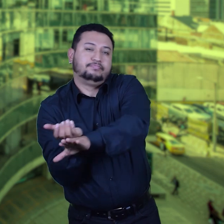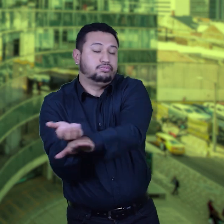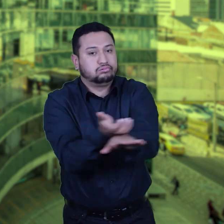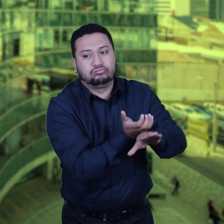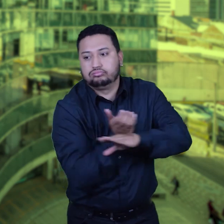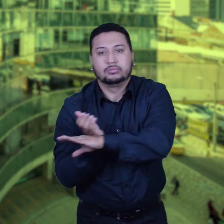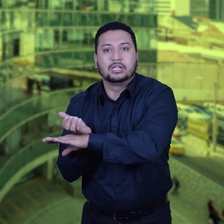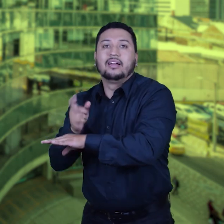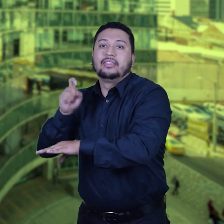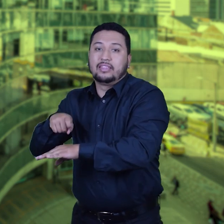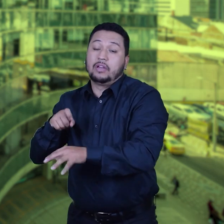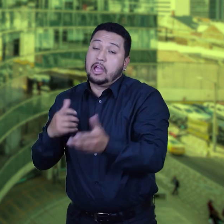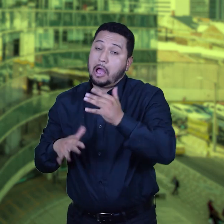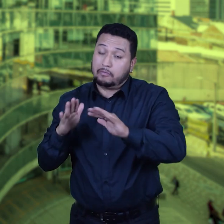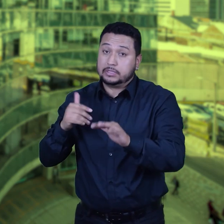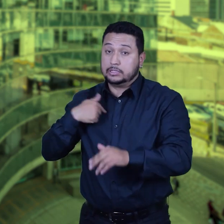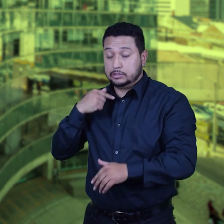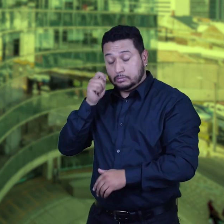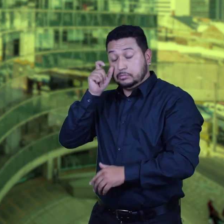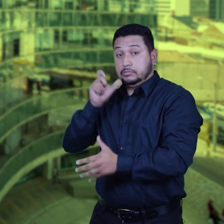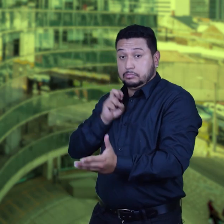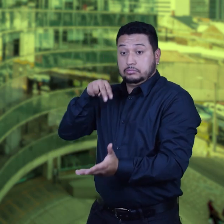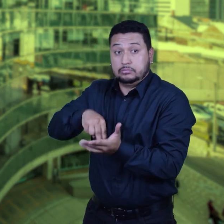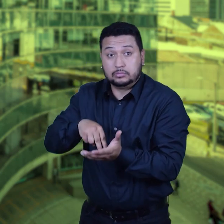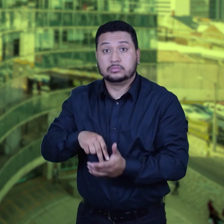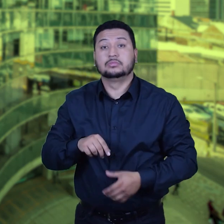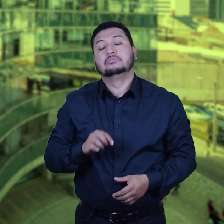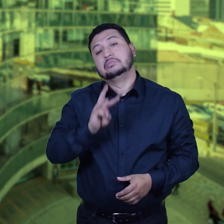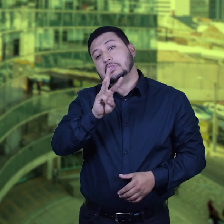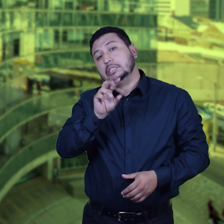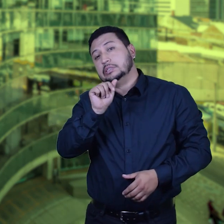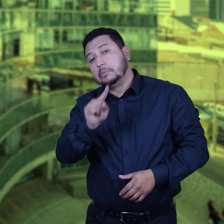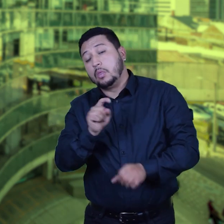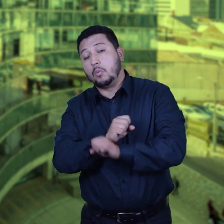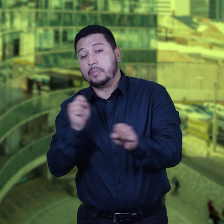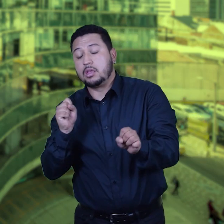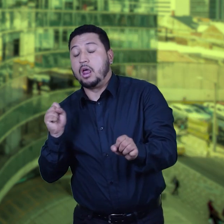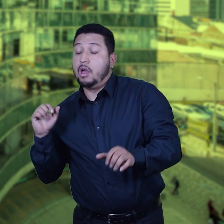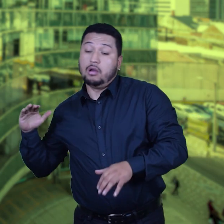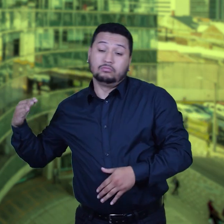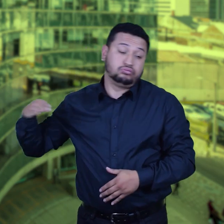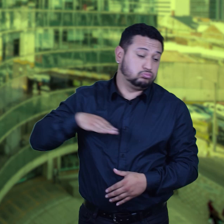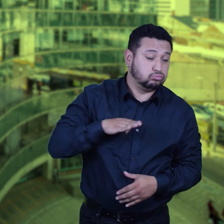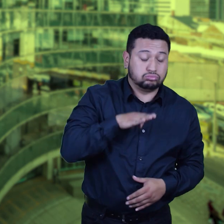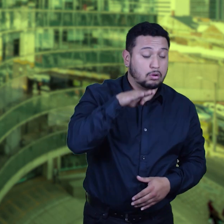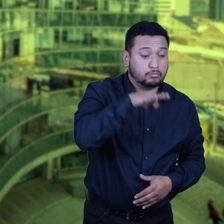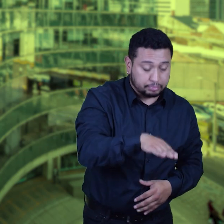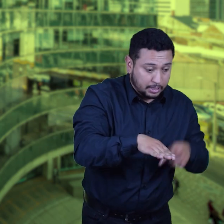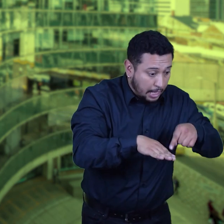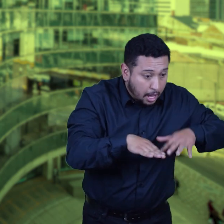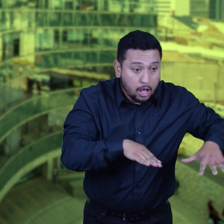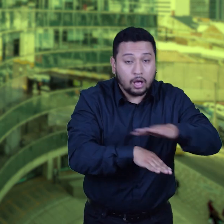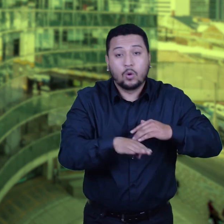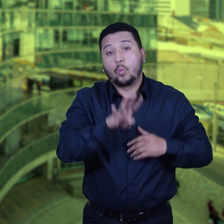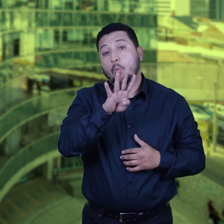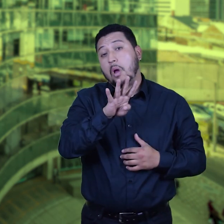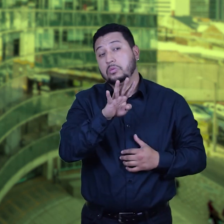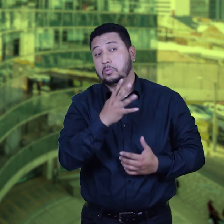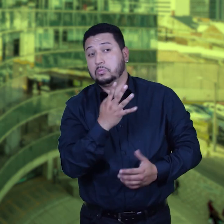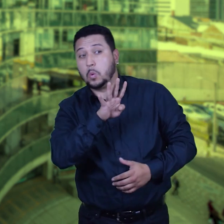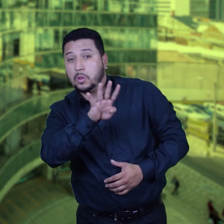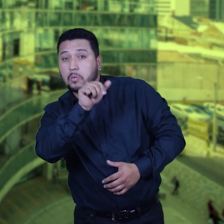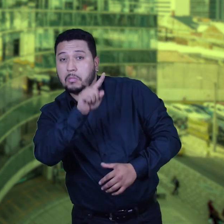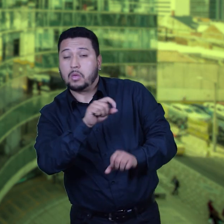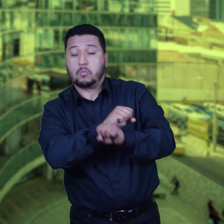3 y media de la mañana para llegar a uno aquí a las 4, 4 y media. Yo practiqué desde los 10 años